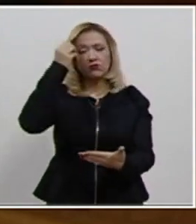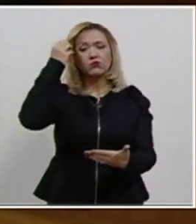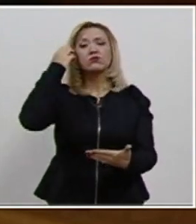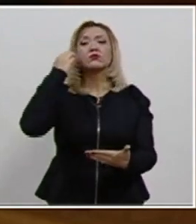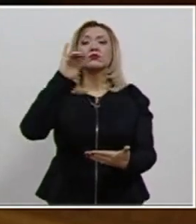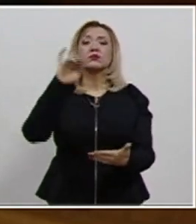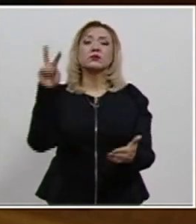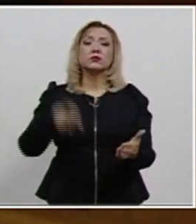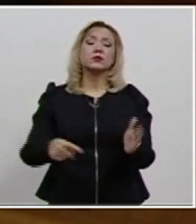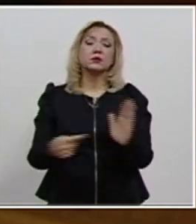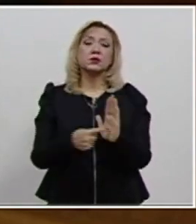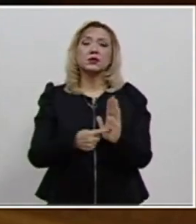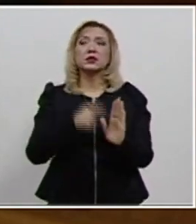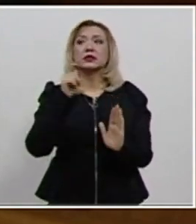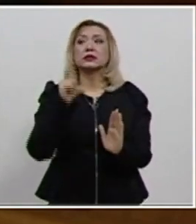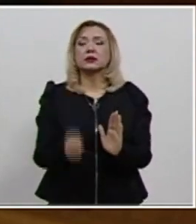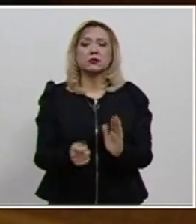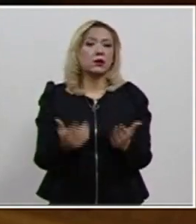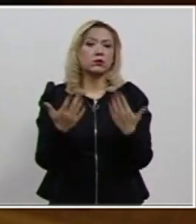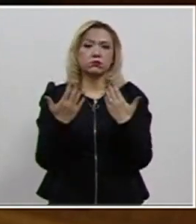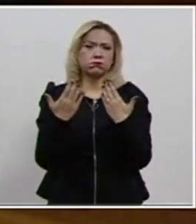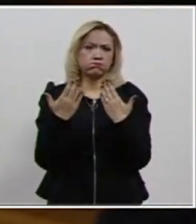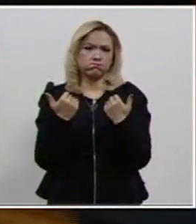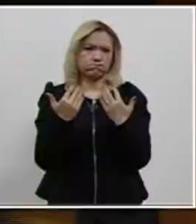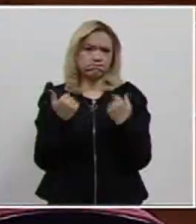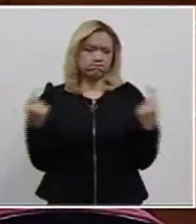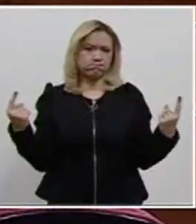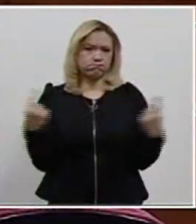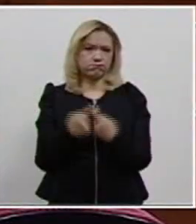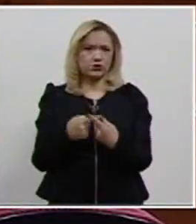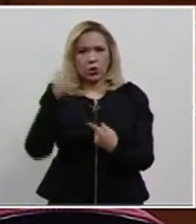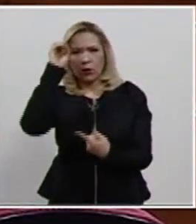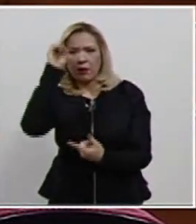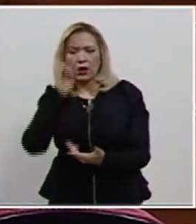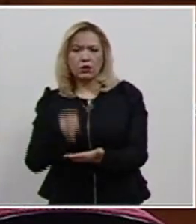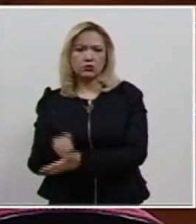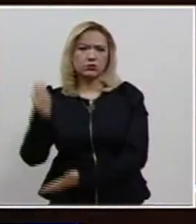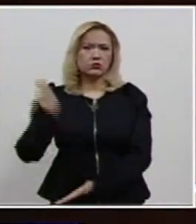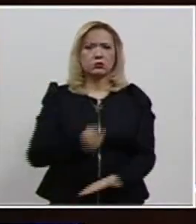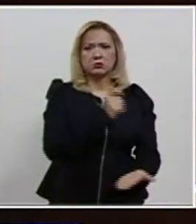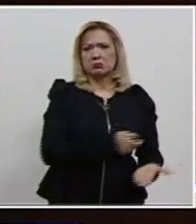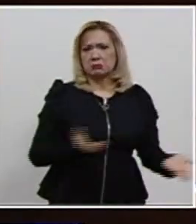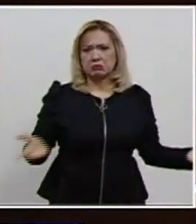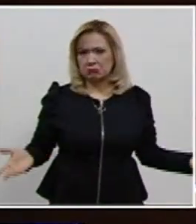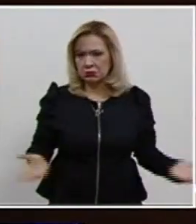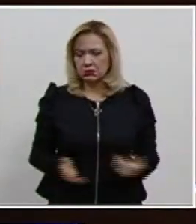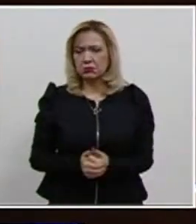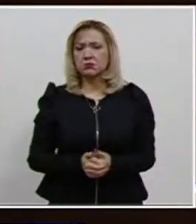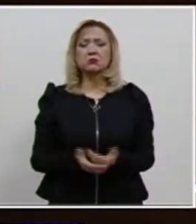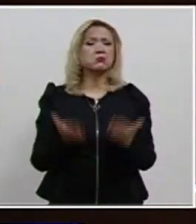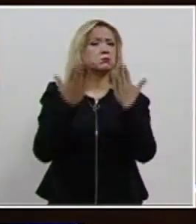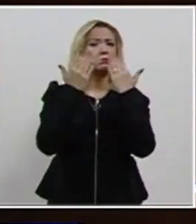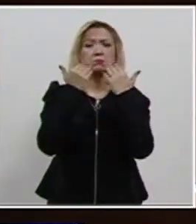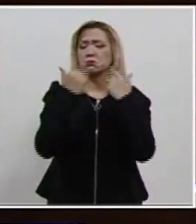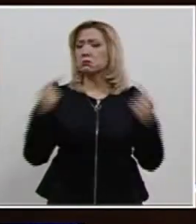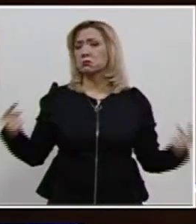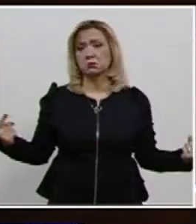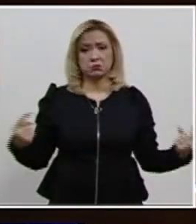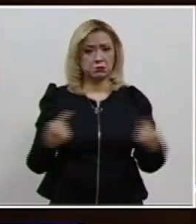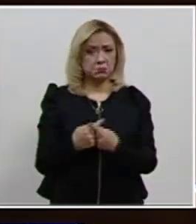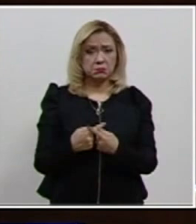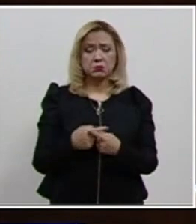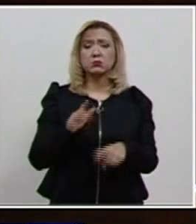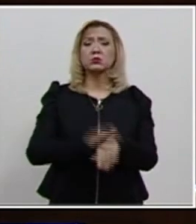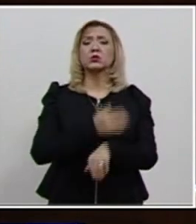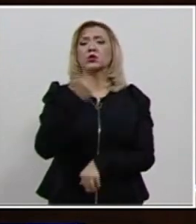de considerar la inexistencia de la contradicción de criterios. Se concluye que no existe la contradicción dado que